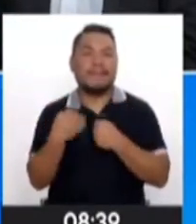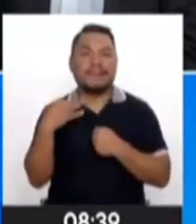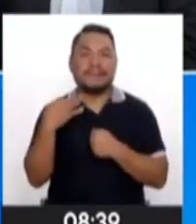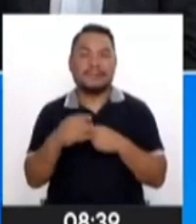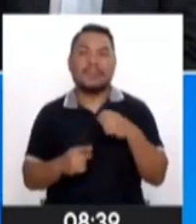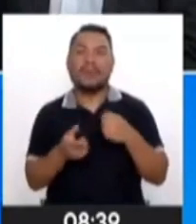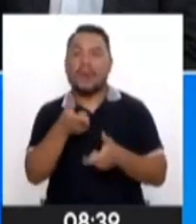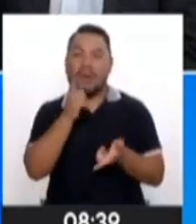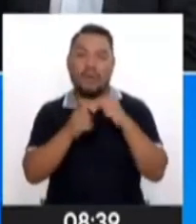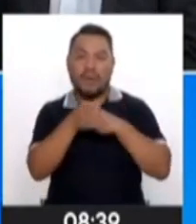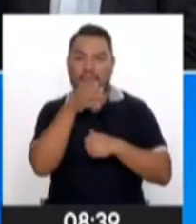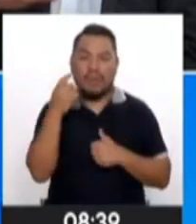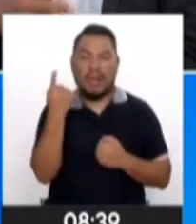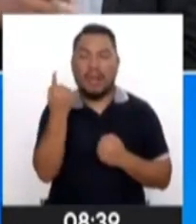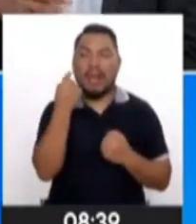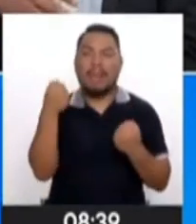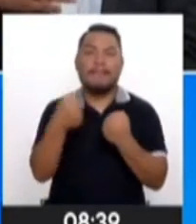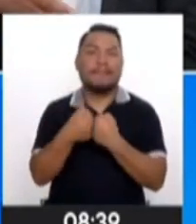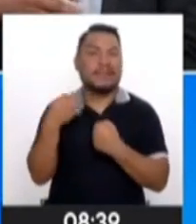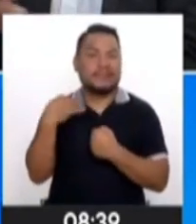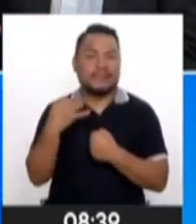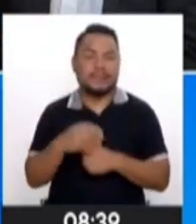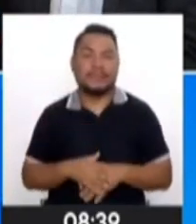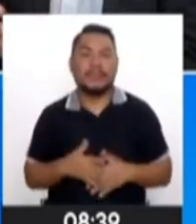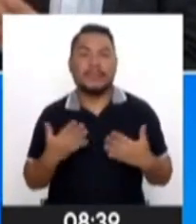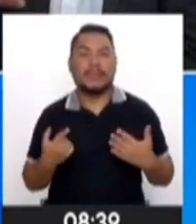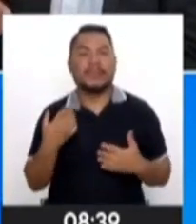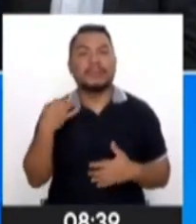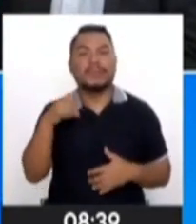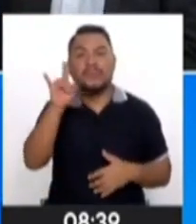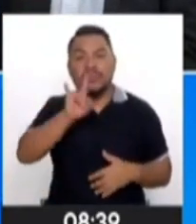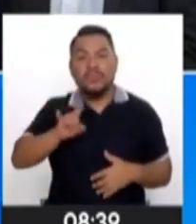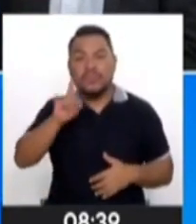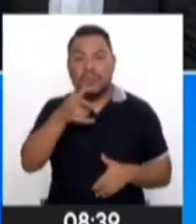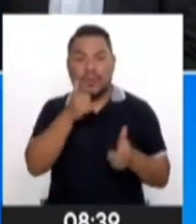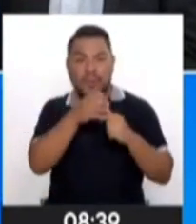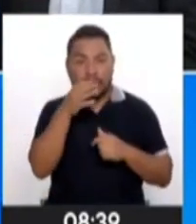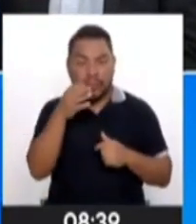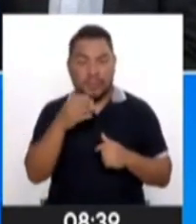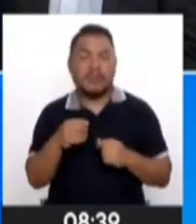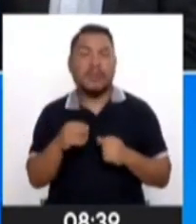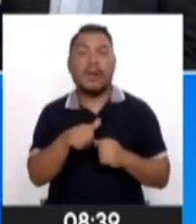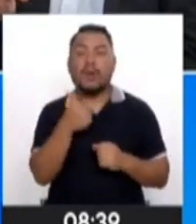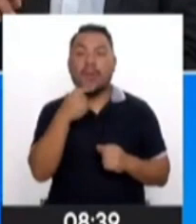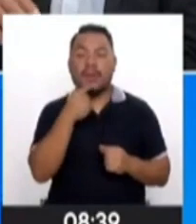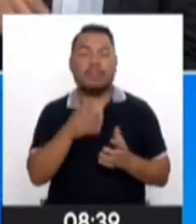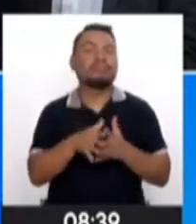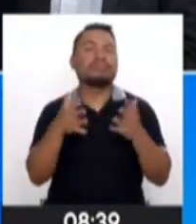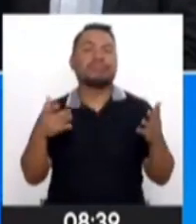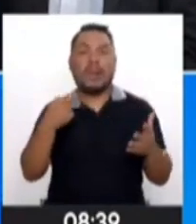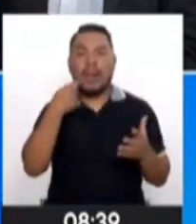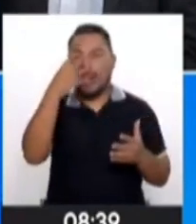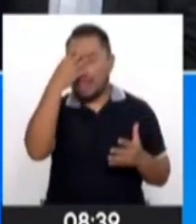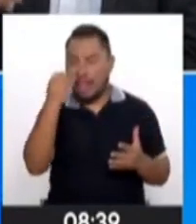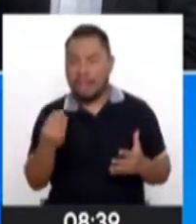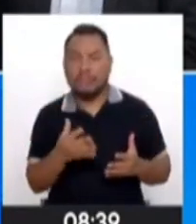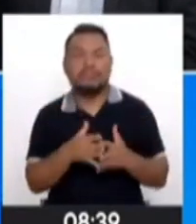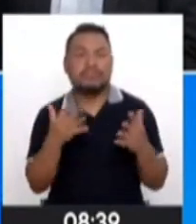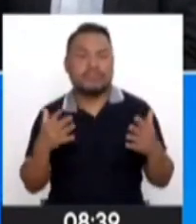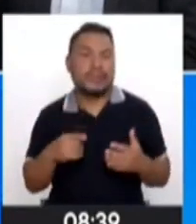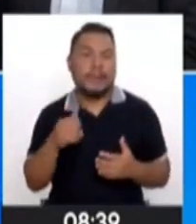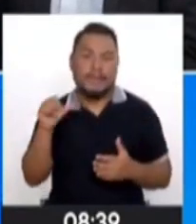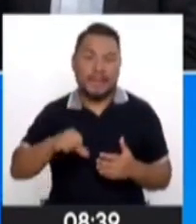consecuencia del consumo del alcohol? Entonces, una cosa es el uso de la sustancia y otra es el abuso de la sustancia. Dos. Y otra es ya